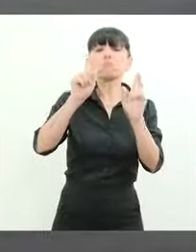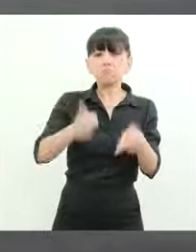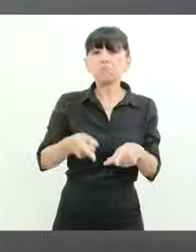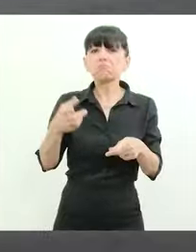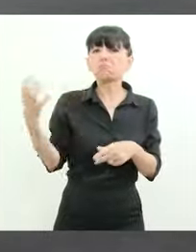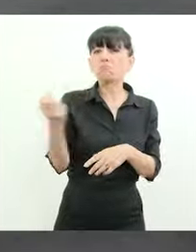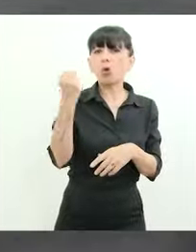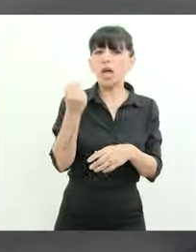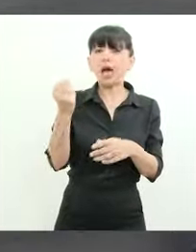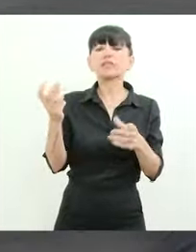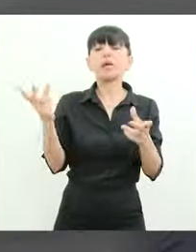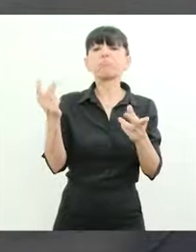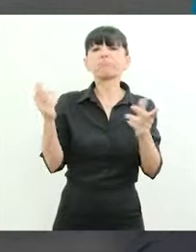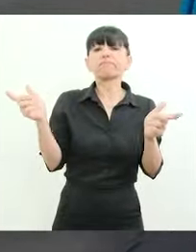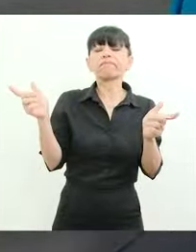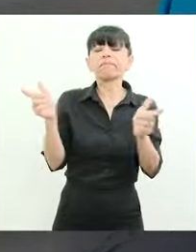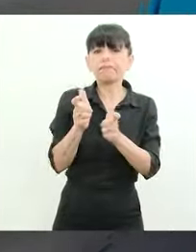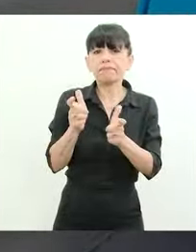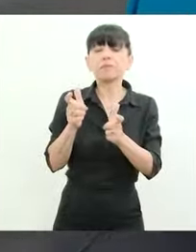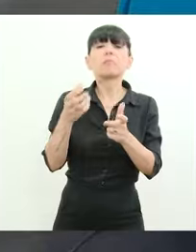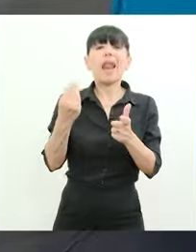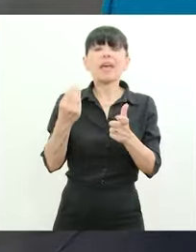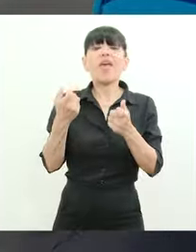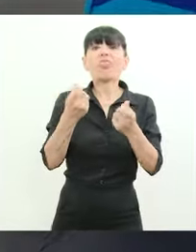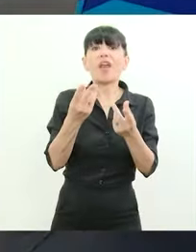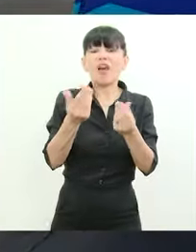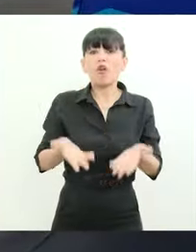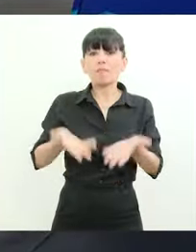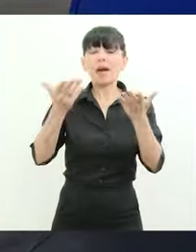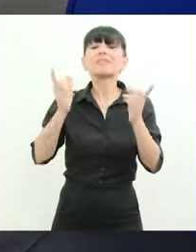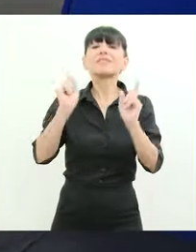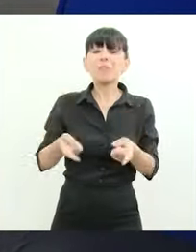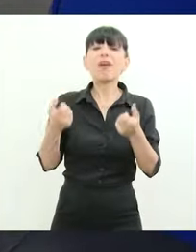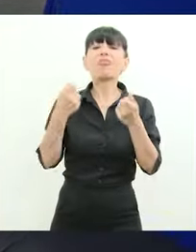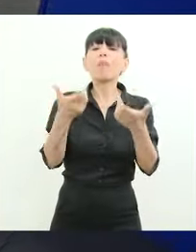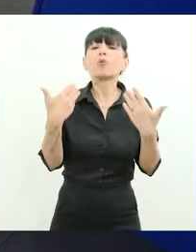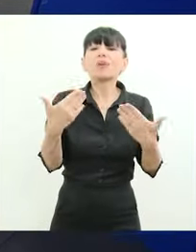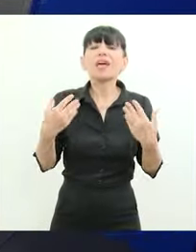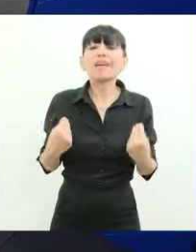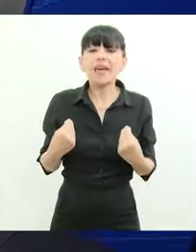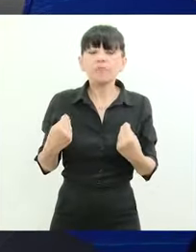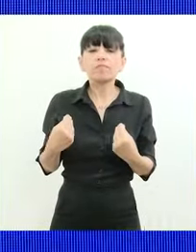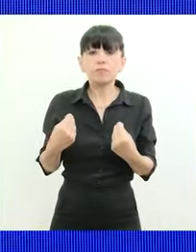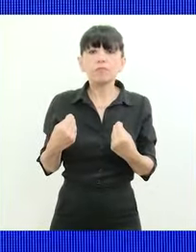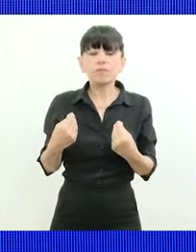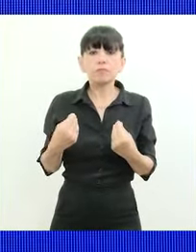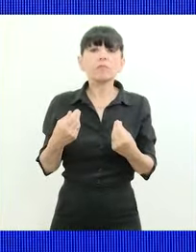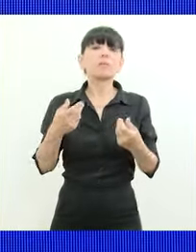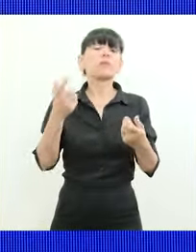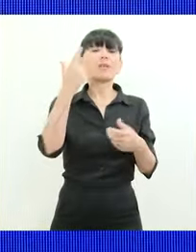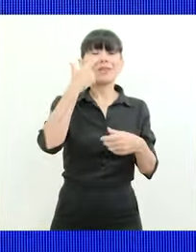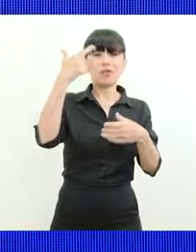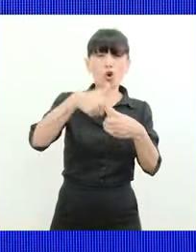corte porque nos permite agregar valor y nos permite además bajar el nivel de presión sobre el precio de los